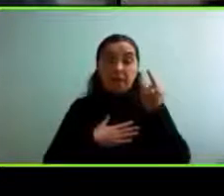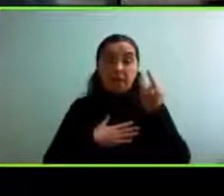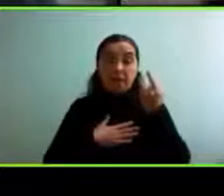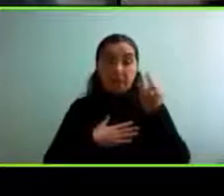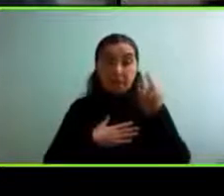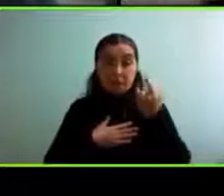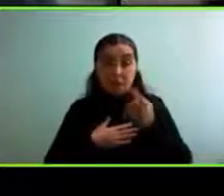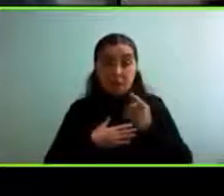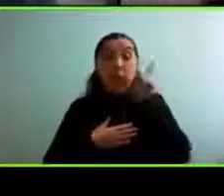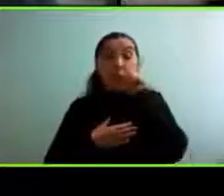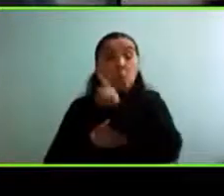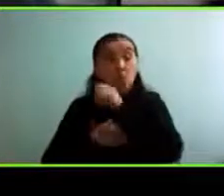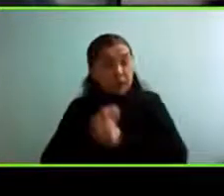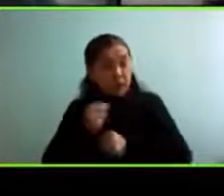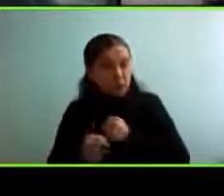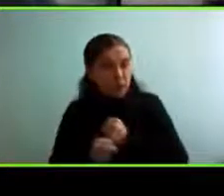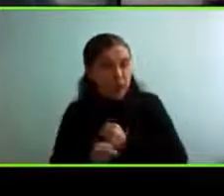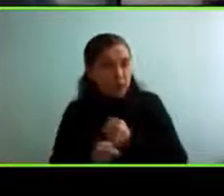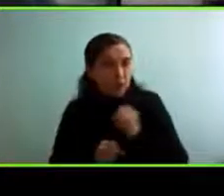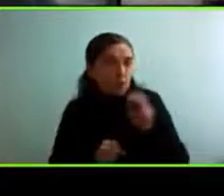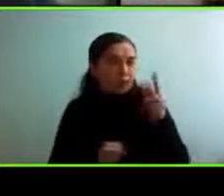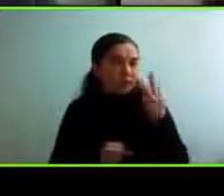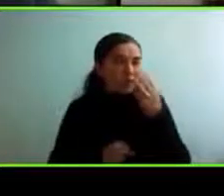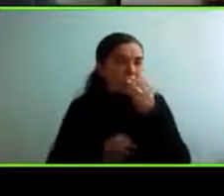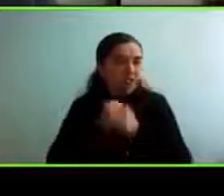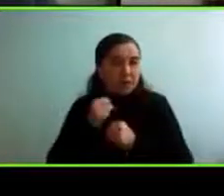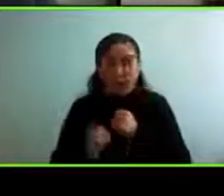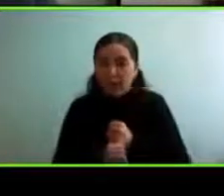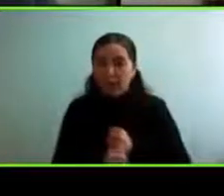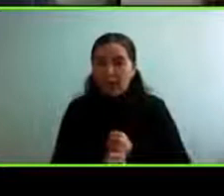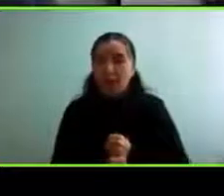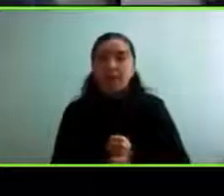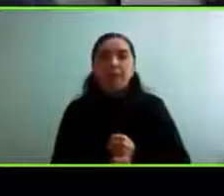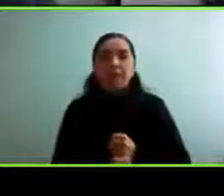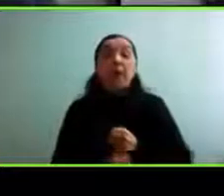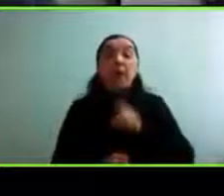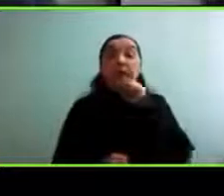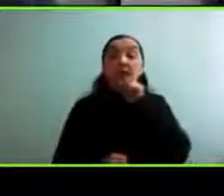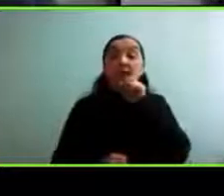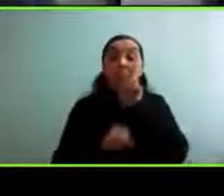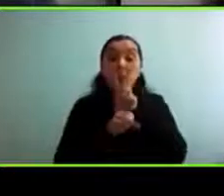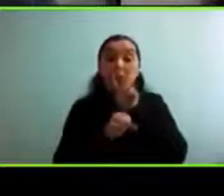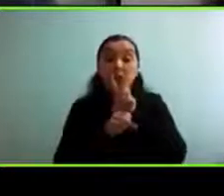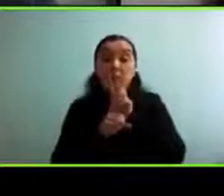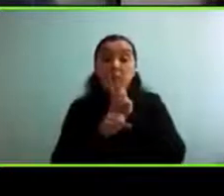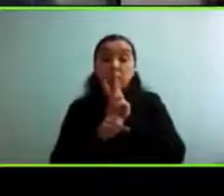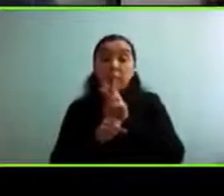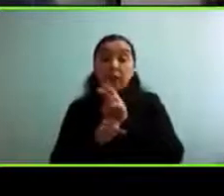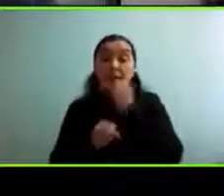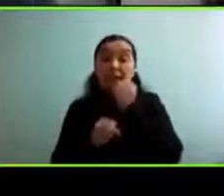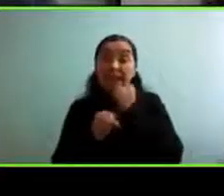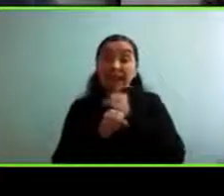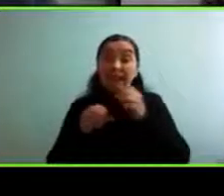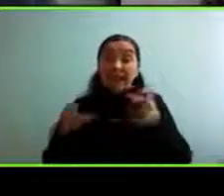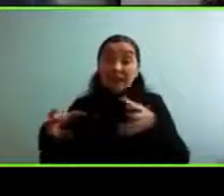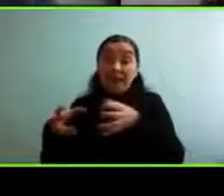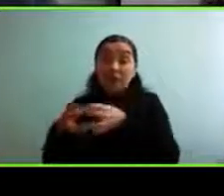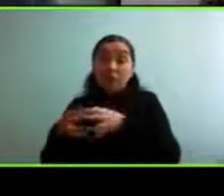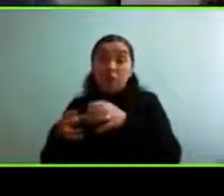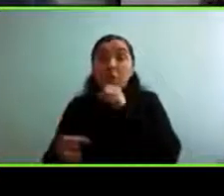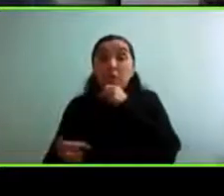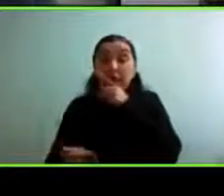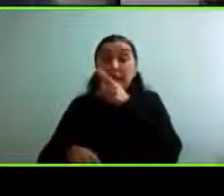último año, creo, en tercer año de universidad, de que teníamos un profesor que trabajaba en geriatría, quien es ciólogo,